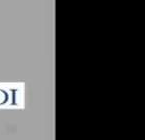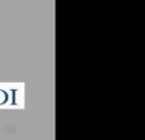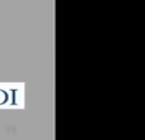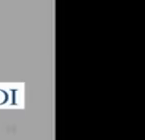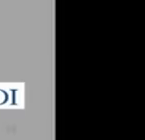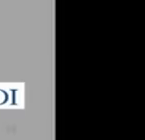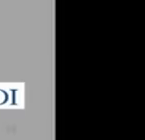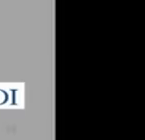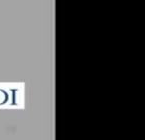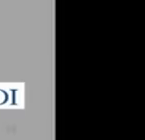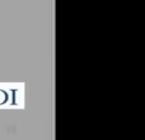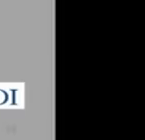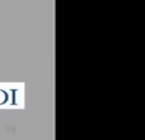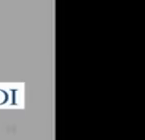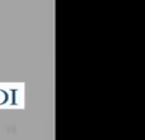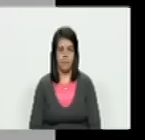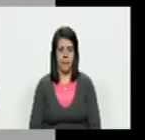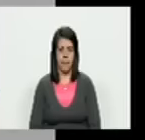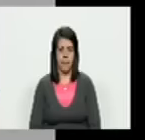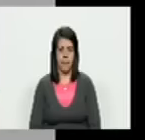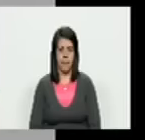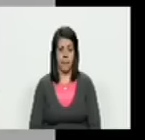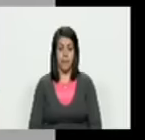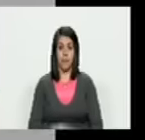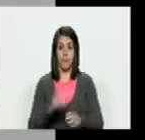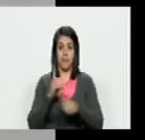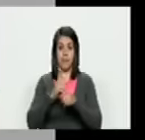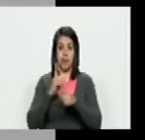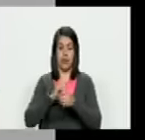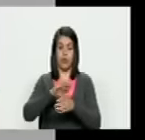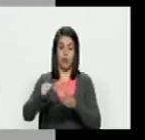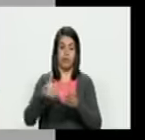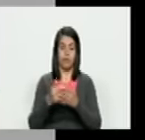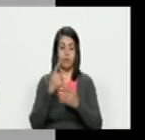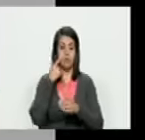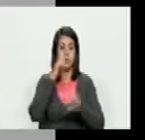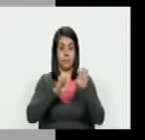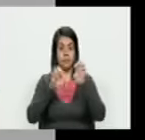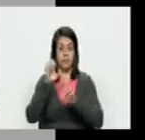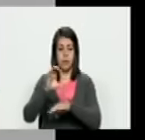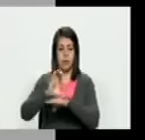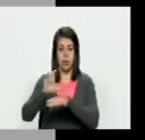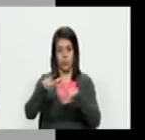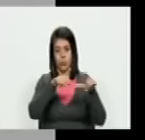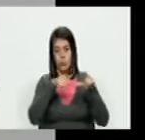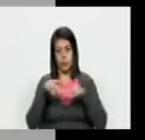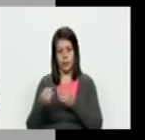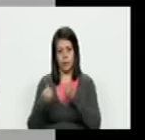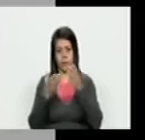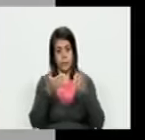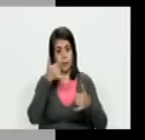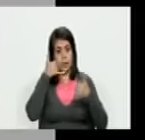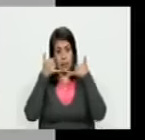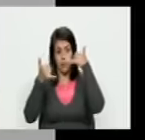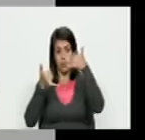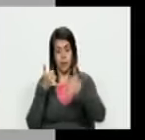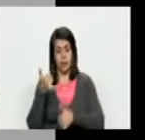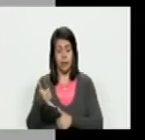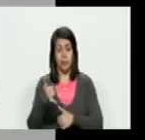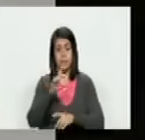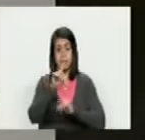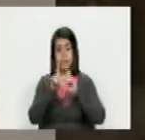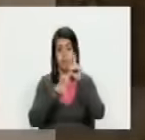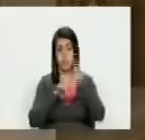electoral va al observador recoge los datos hace un escrutinio de su centro local lo transmite por celular y hay un centro